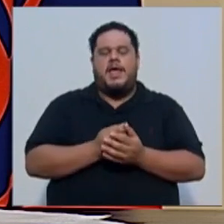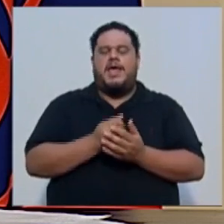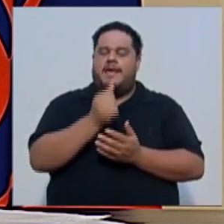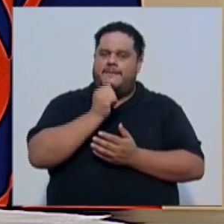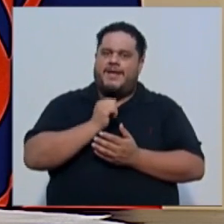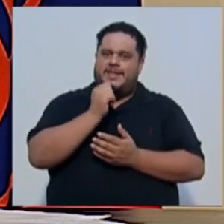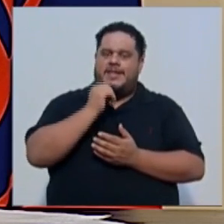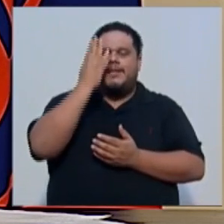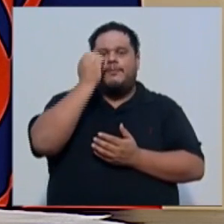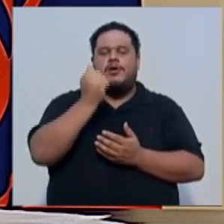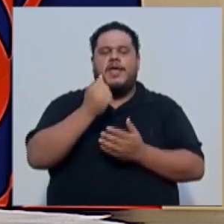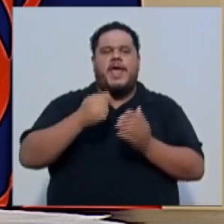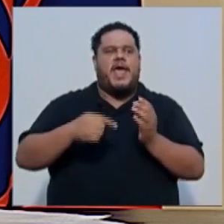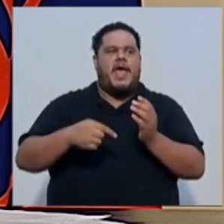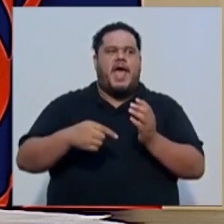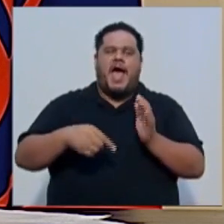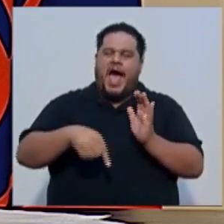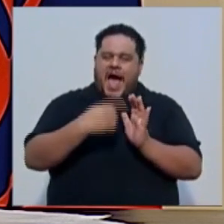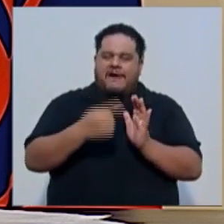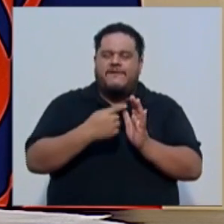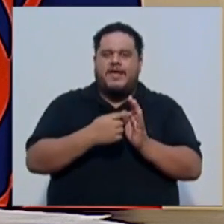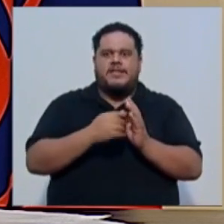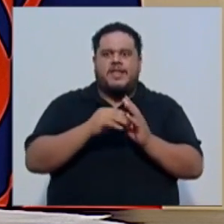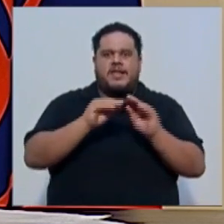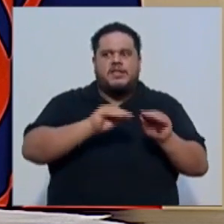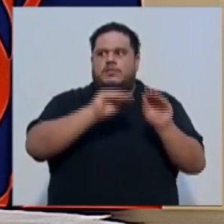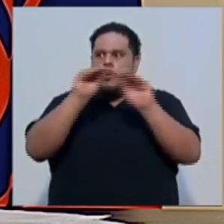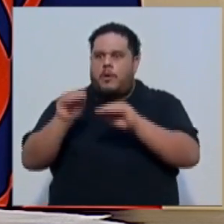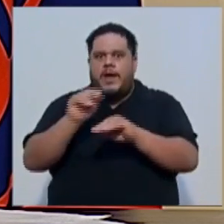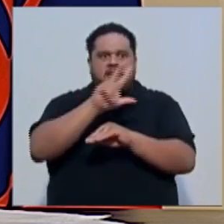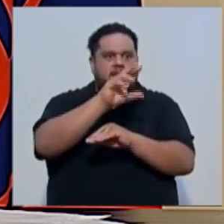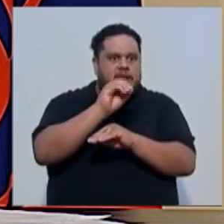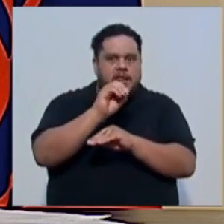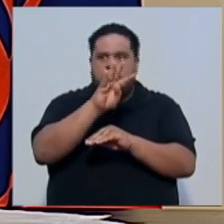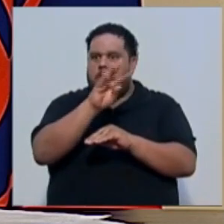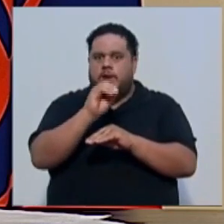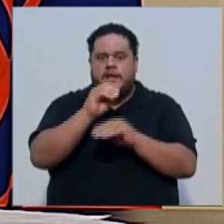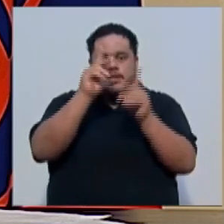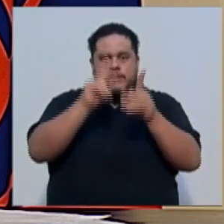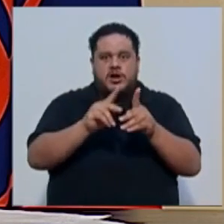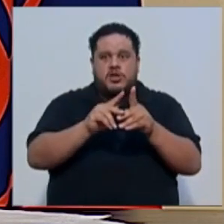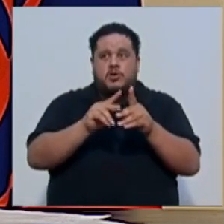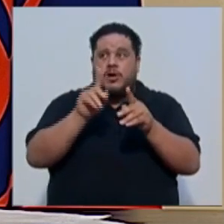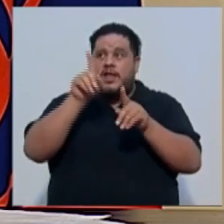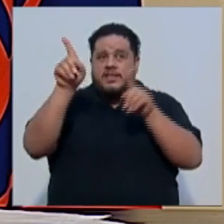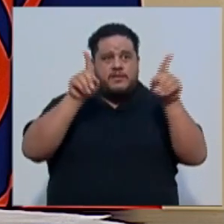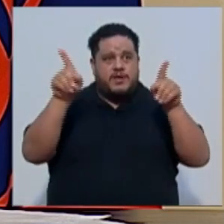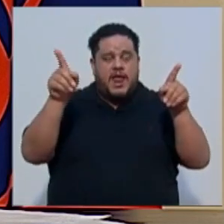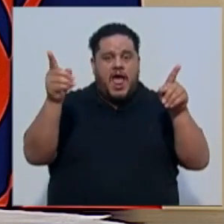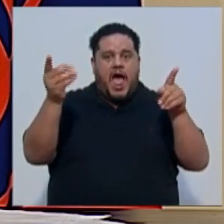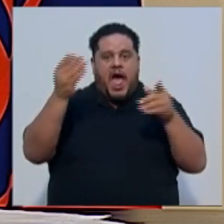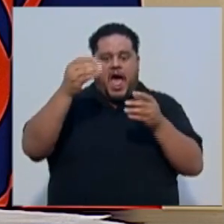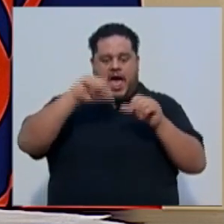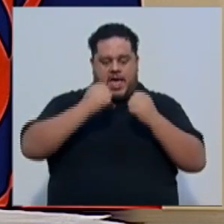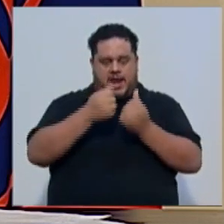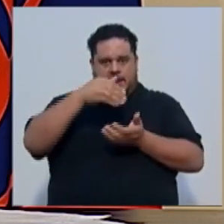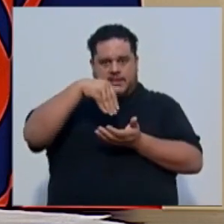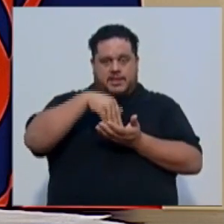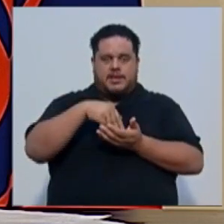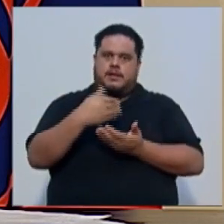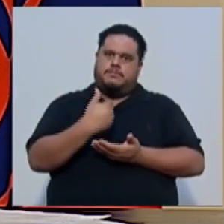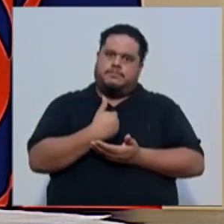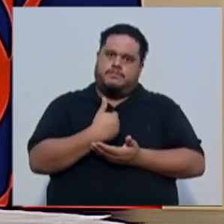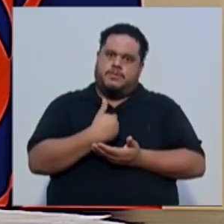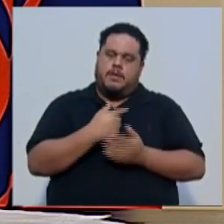paciencia porque a veces movilizar 30 o 40 personas de las áreas regionales hacia hospitales centrales lleva su tiempo.